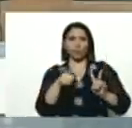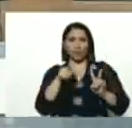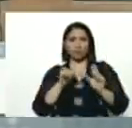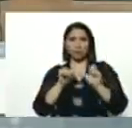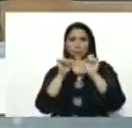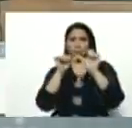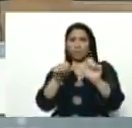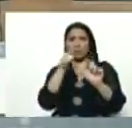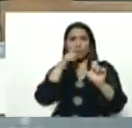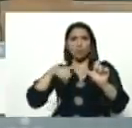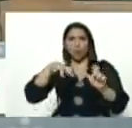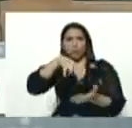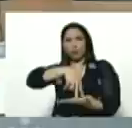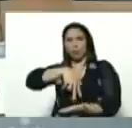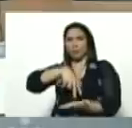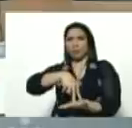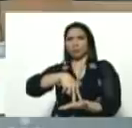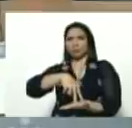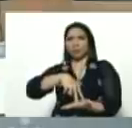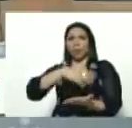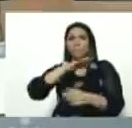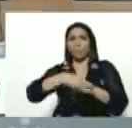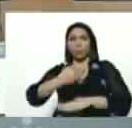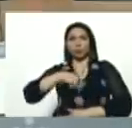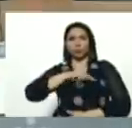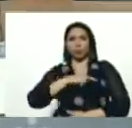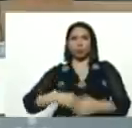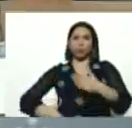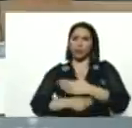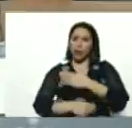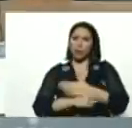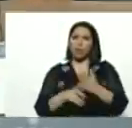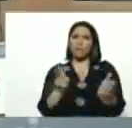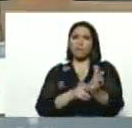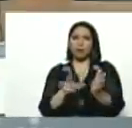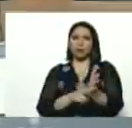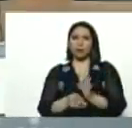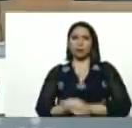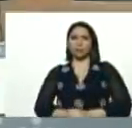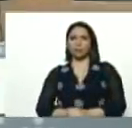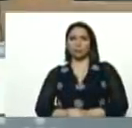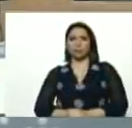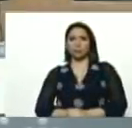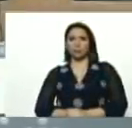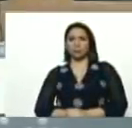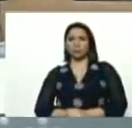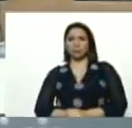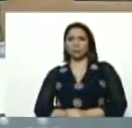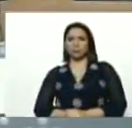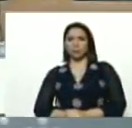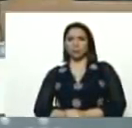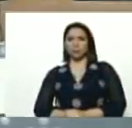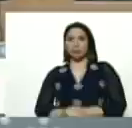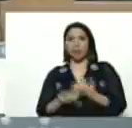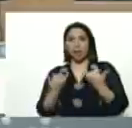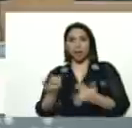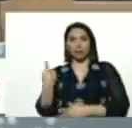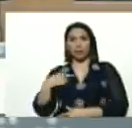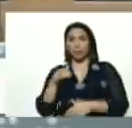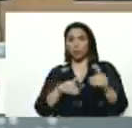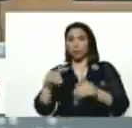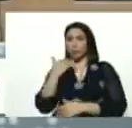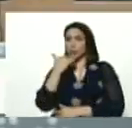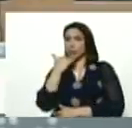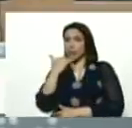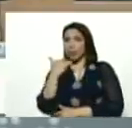pueblo de pie, porque nosotros, con la verdad, con la verdad, ahora tenemos, estas elecciones,